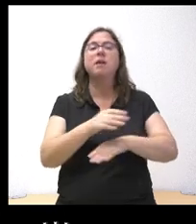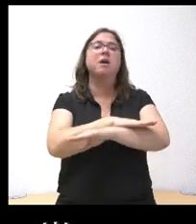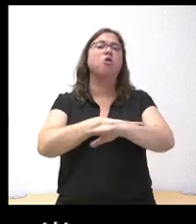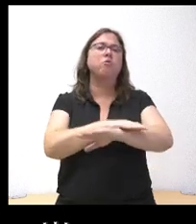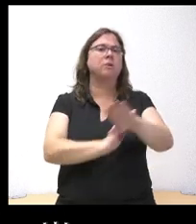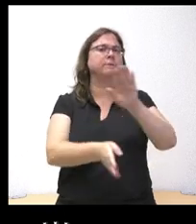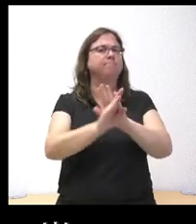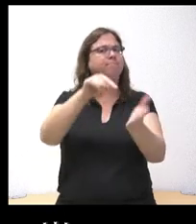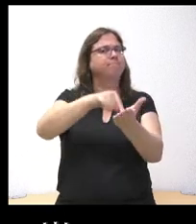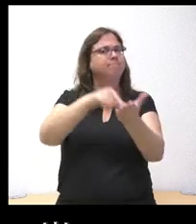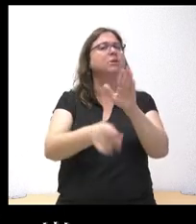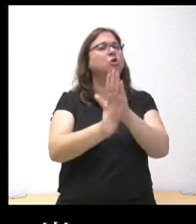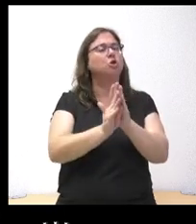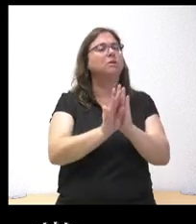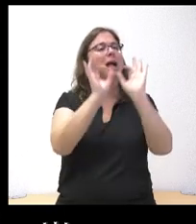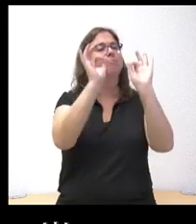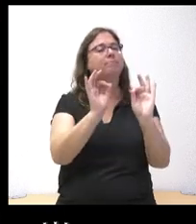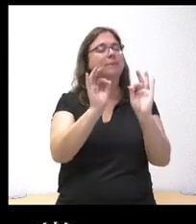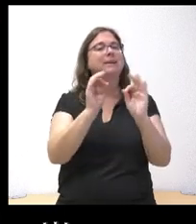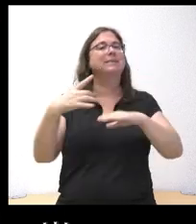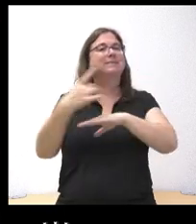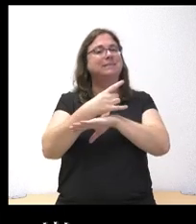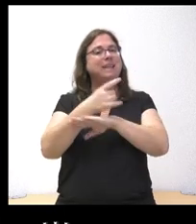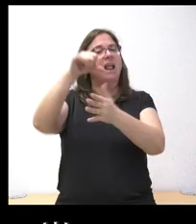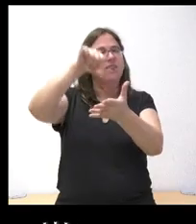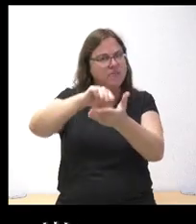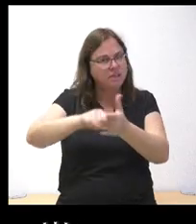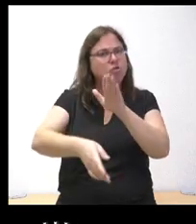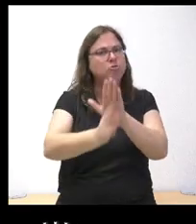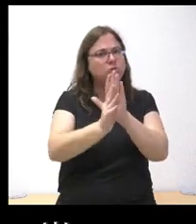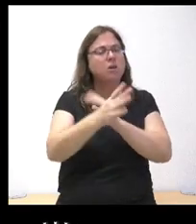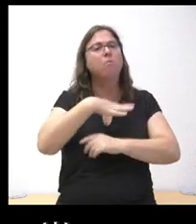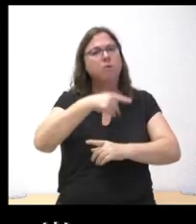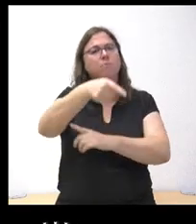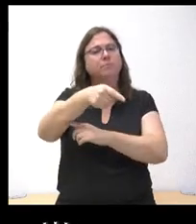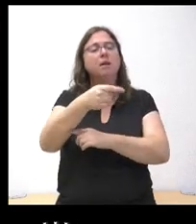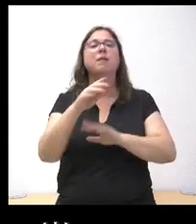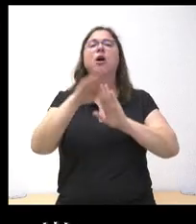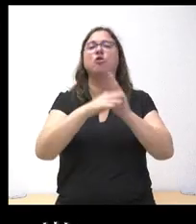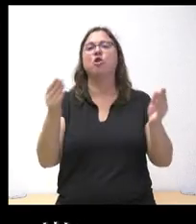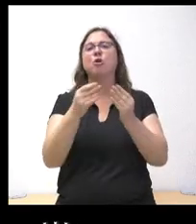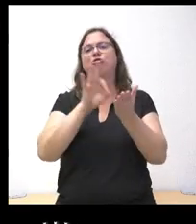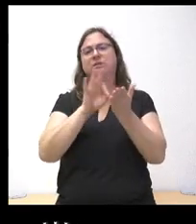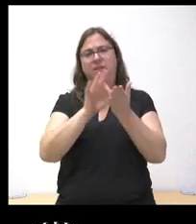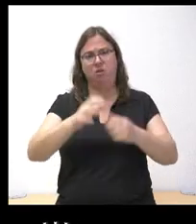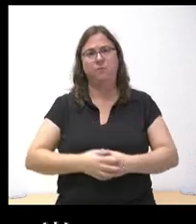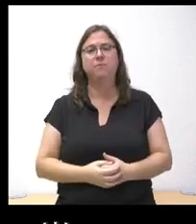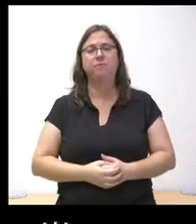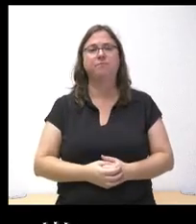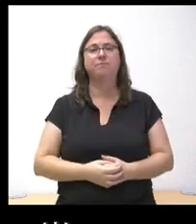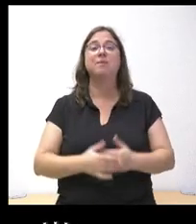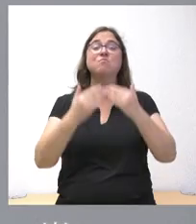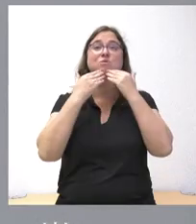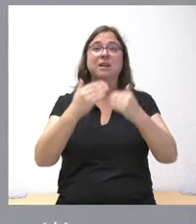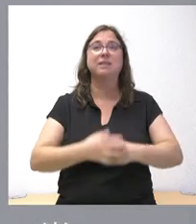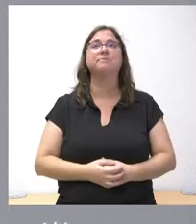mantenga el proyecto original de integración, que los trenes regresen al centro de la ciudad y que se mantengan mejores condiciones el servicio. Muchas gracias.